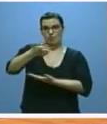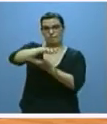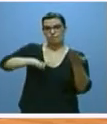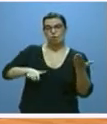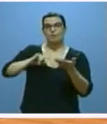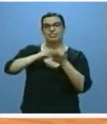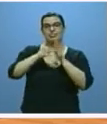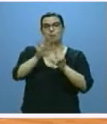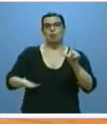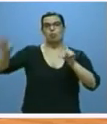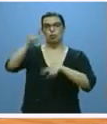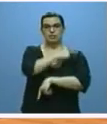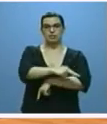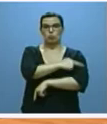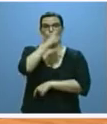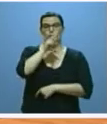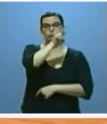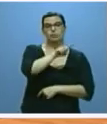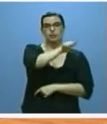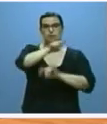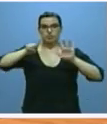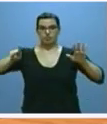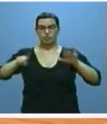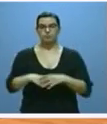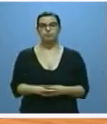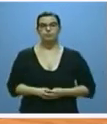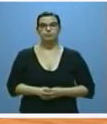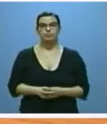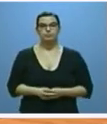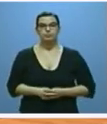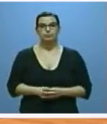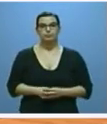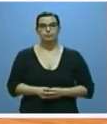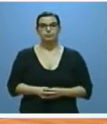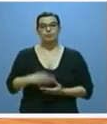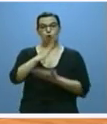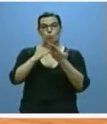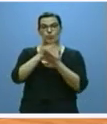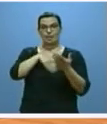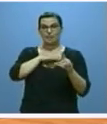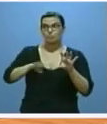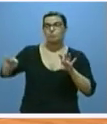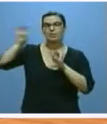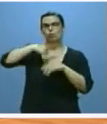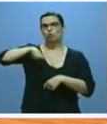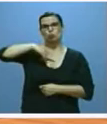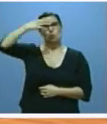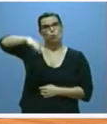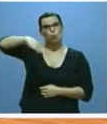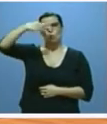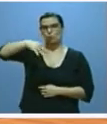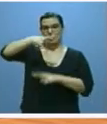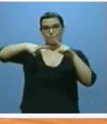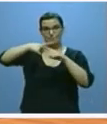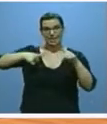de Salud 2016 del Ministerio de Sanidad. Somos la única comunidad española que supera la media